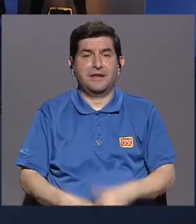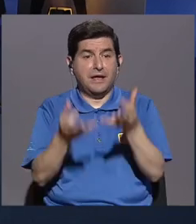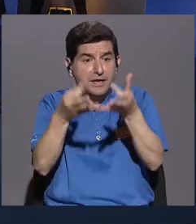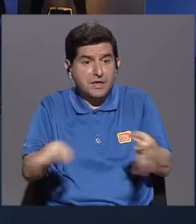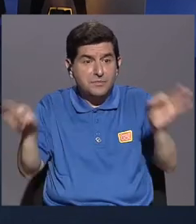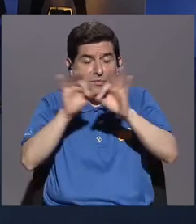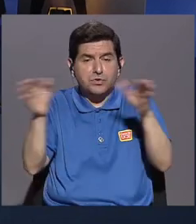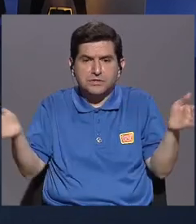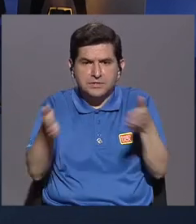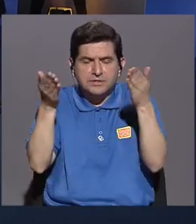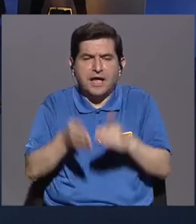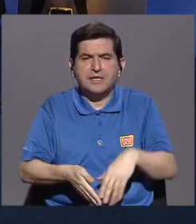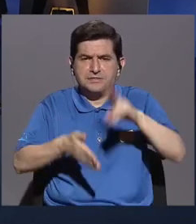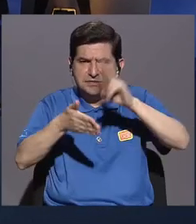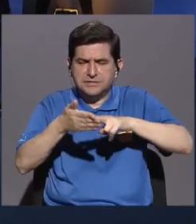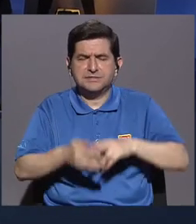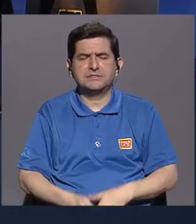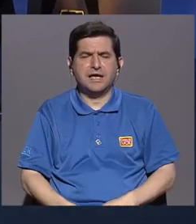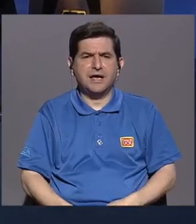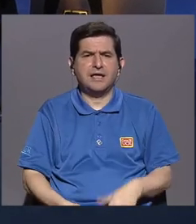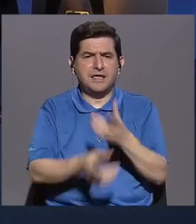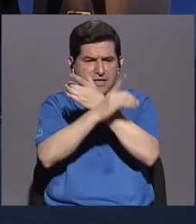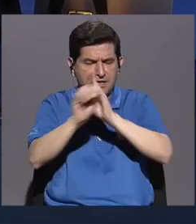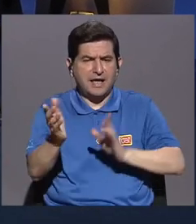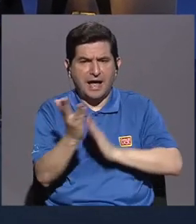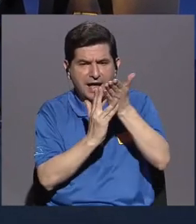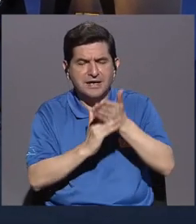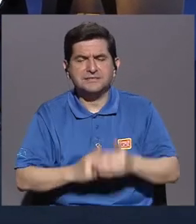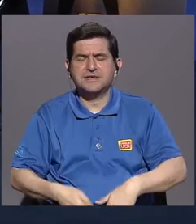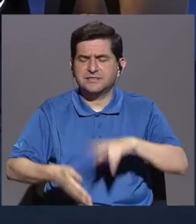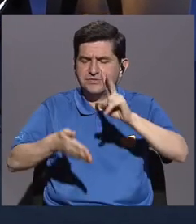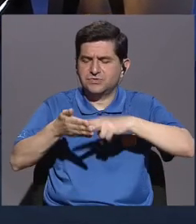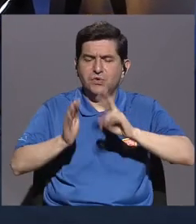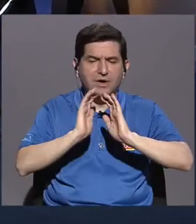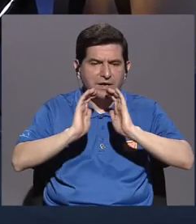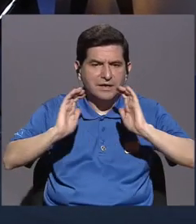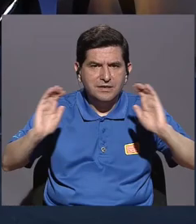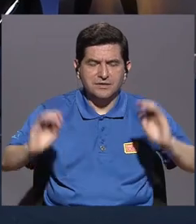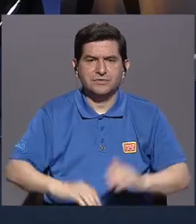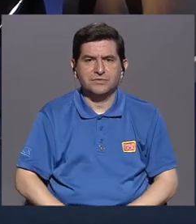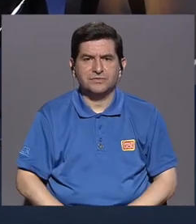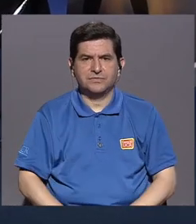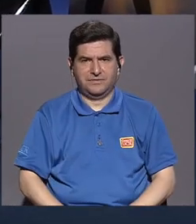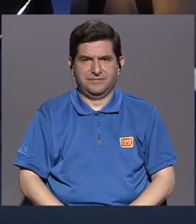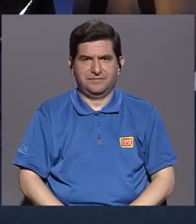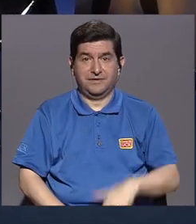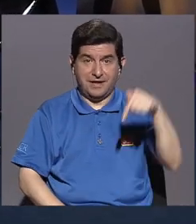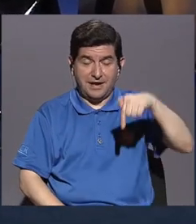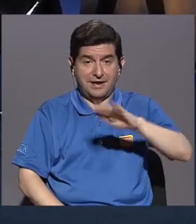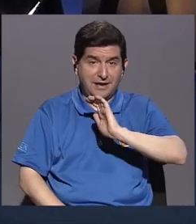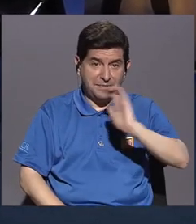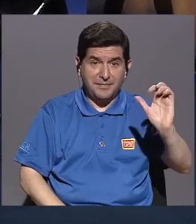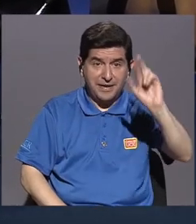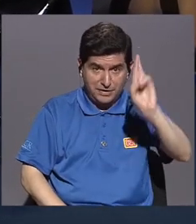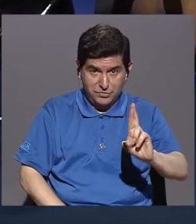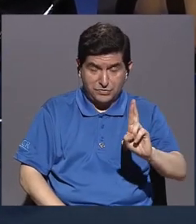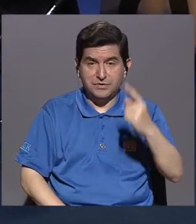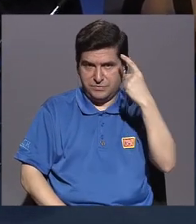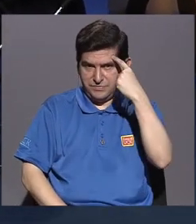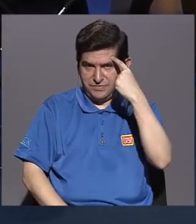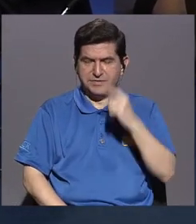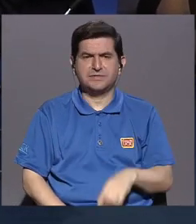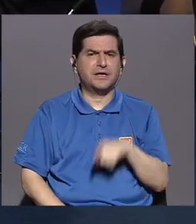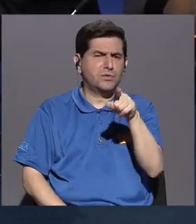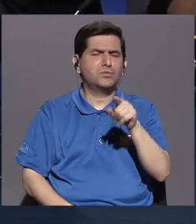fomentar la lectura y de democratizar el acceso a la literatura infantil en la infancia costarricense. Y Alberto,